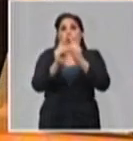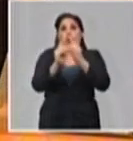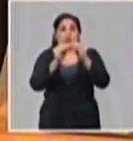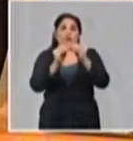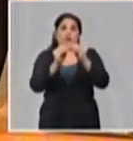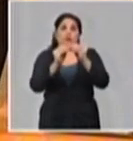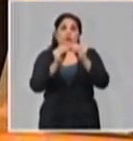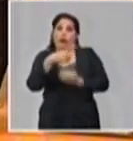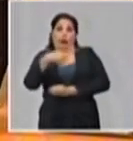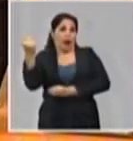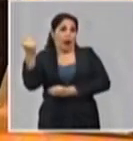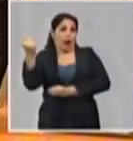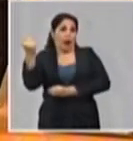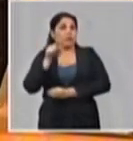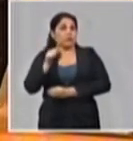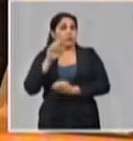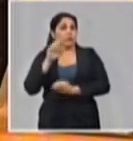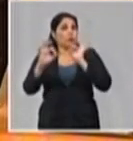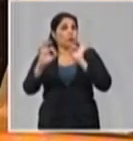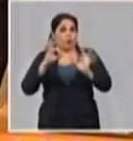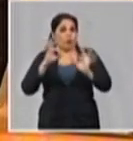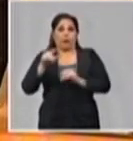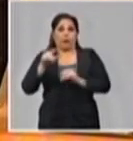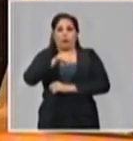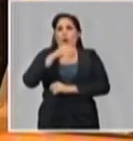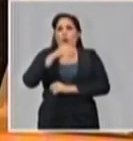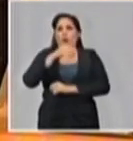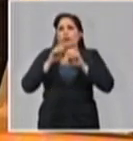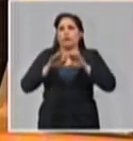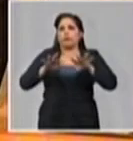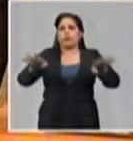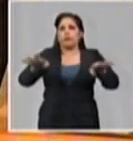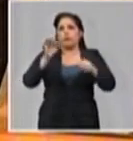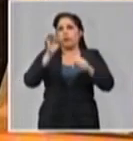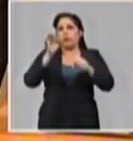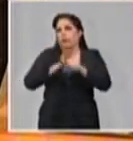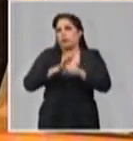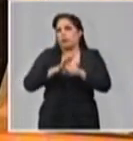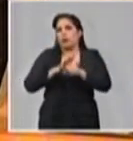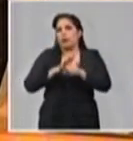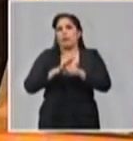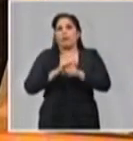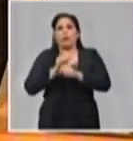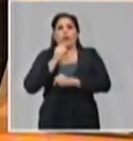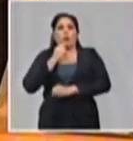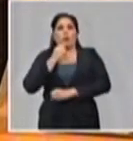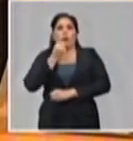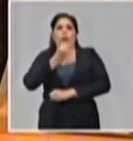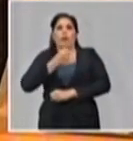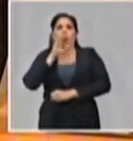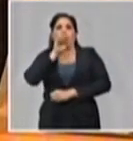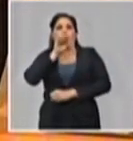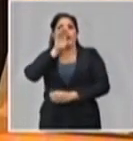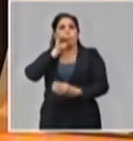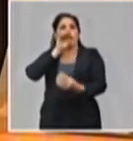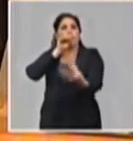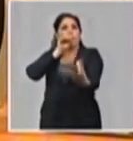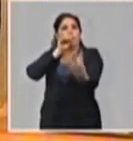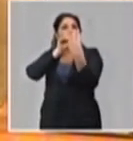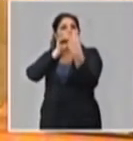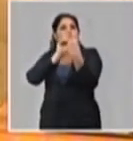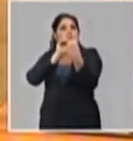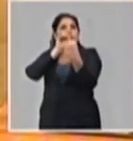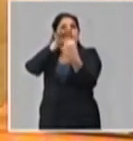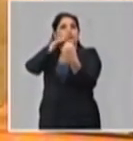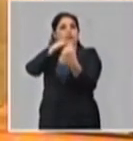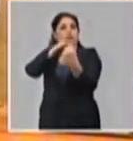contagiosidad del virus. Puede prepararse a partir de las microgotas que proceden de la nariz y la boca que